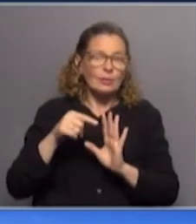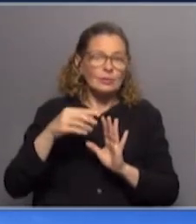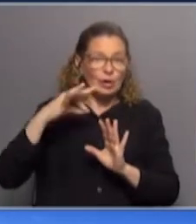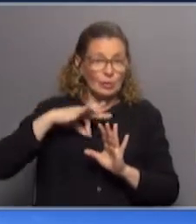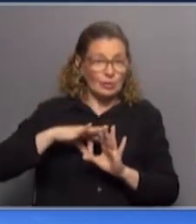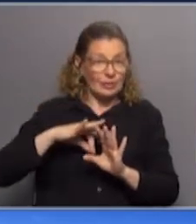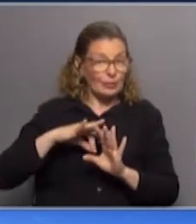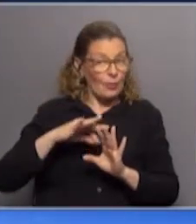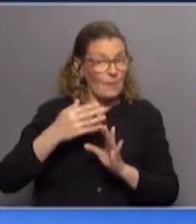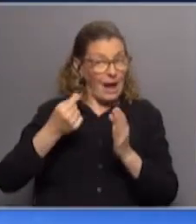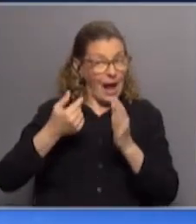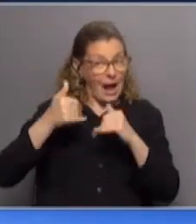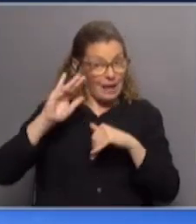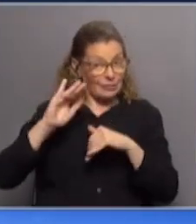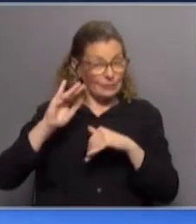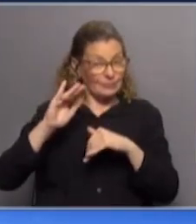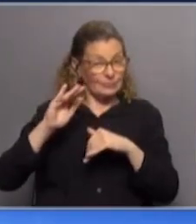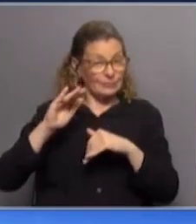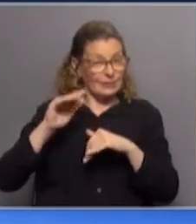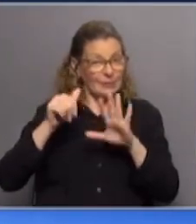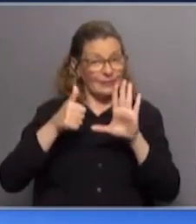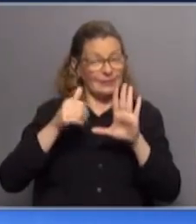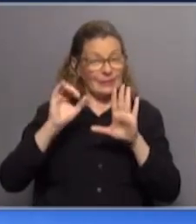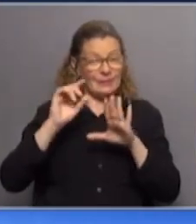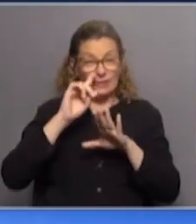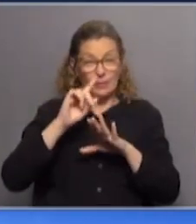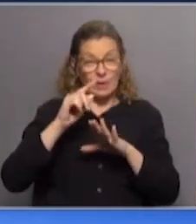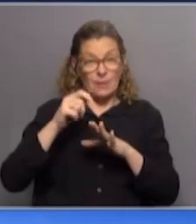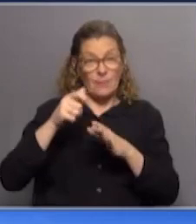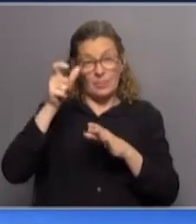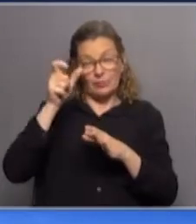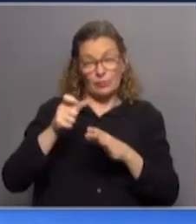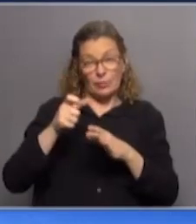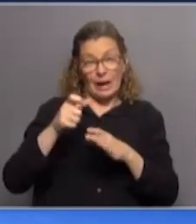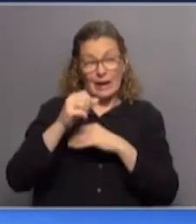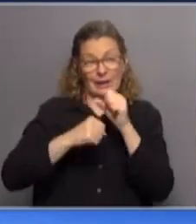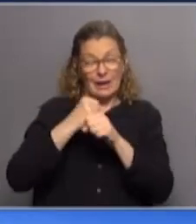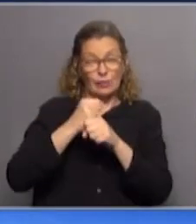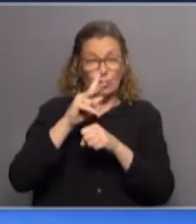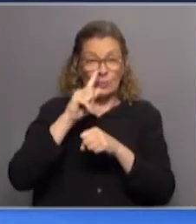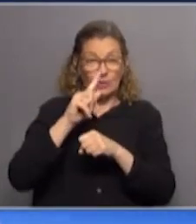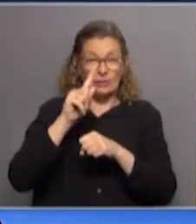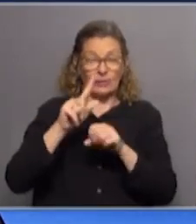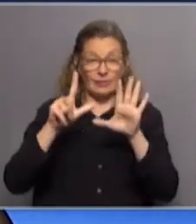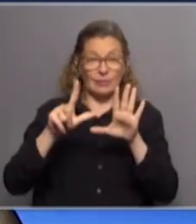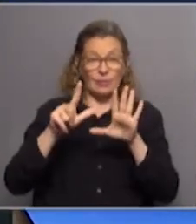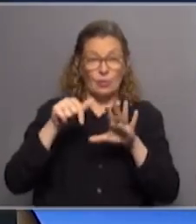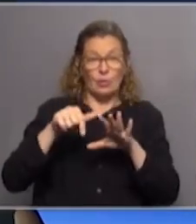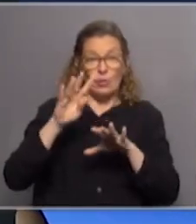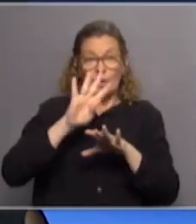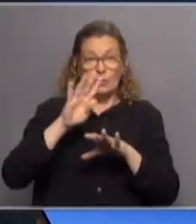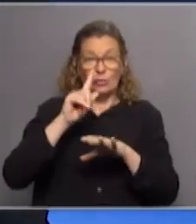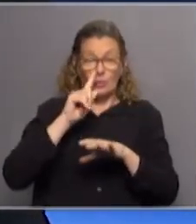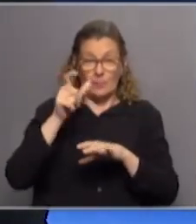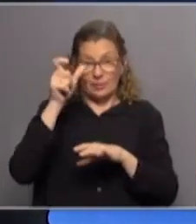ingresos operativos en que tenían 60 mil afiliados en el 2017 y hoy 44 mil